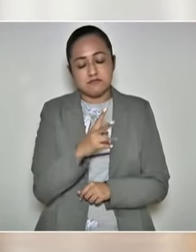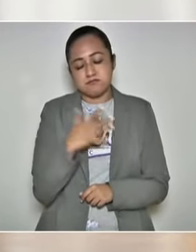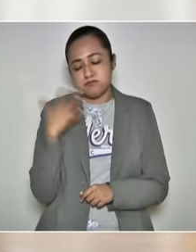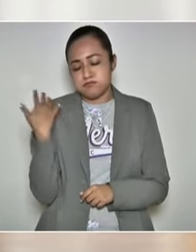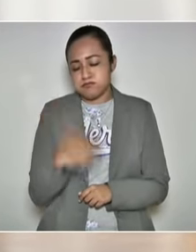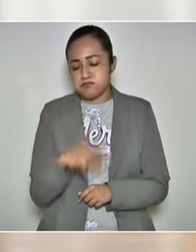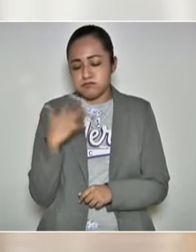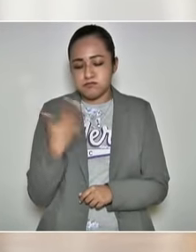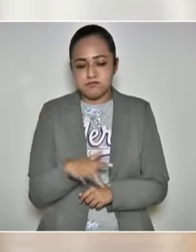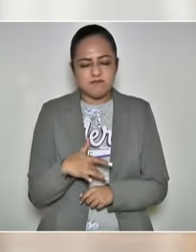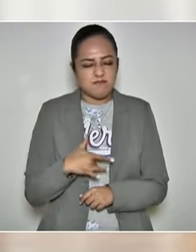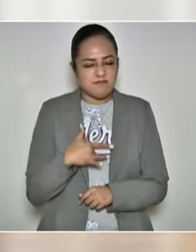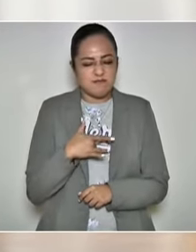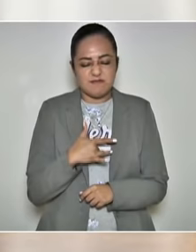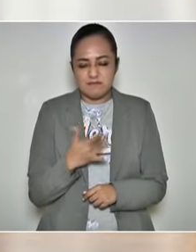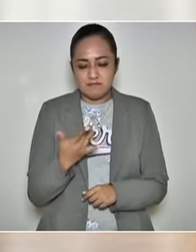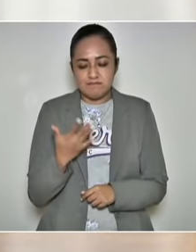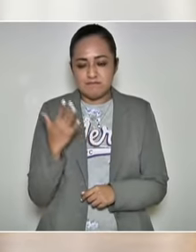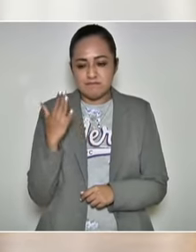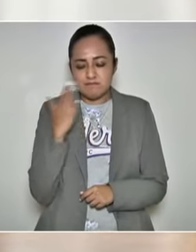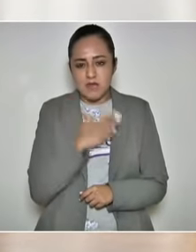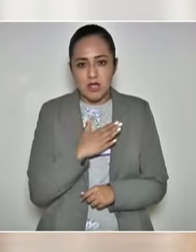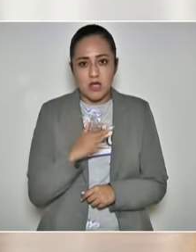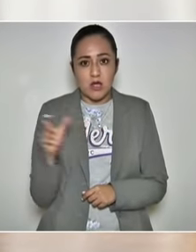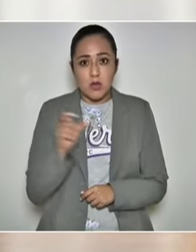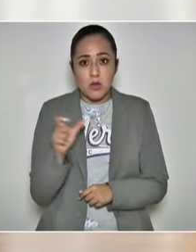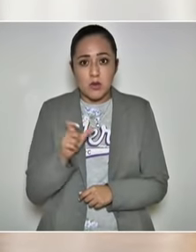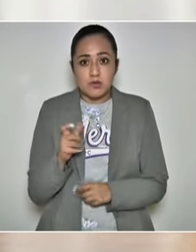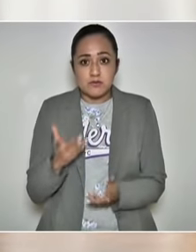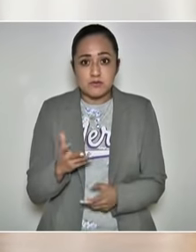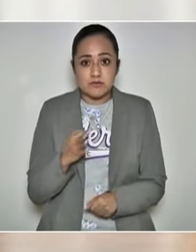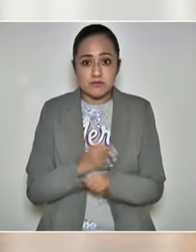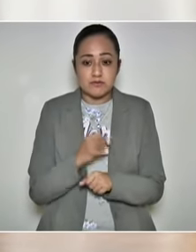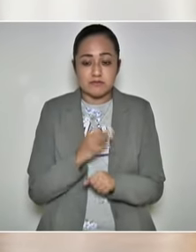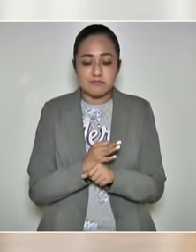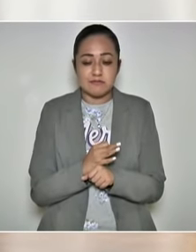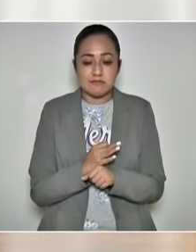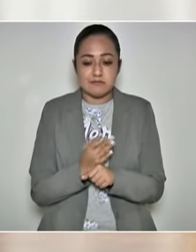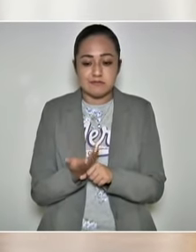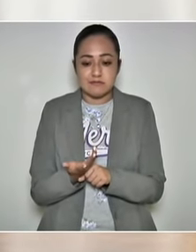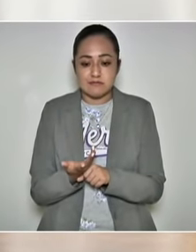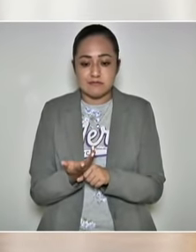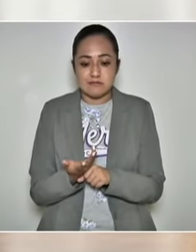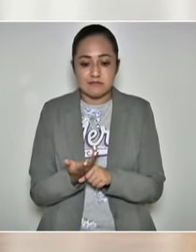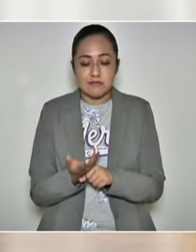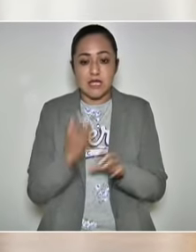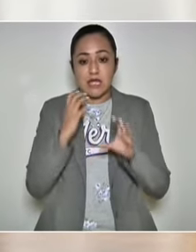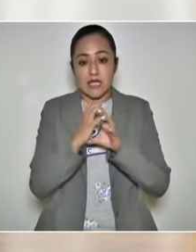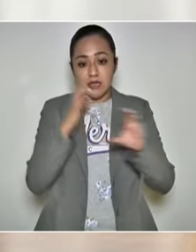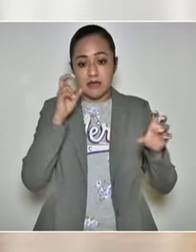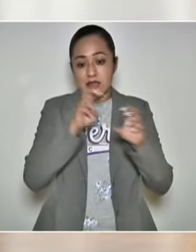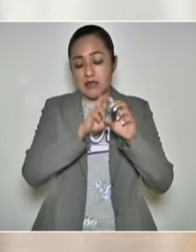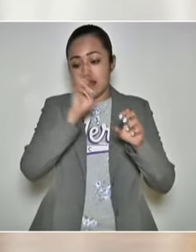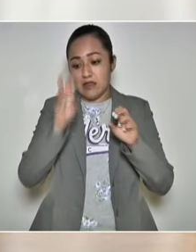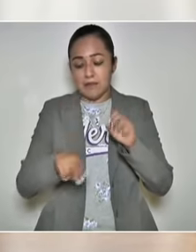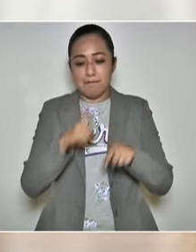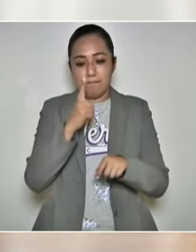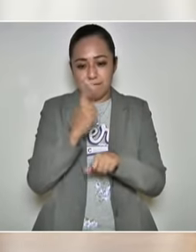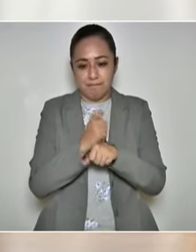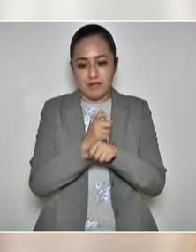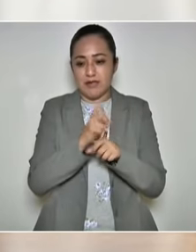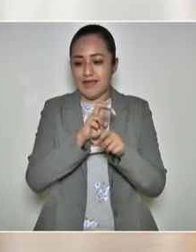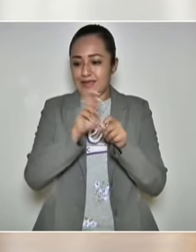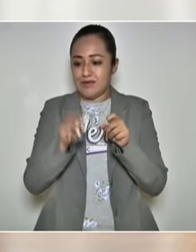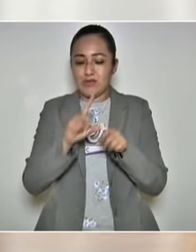cuando se brincaron del tráiler. Primero una, después